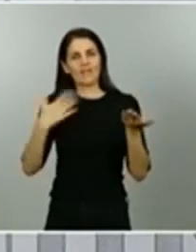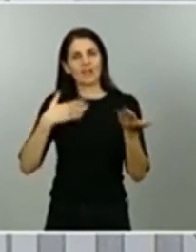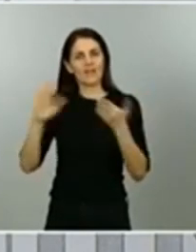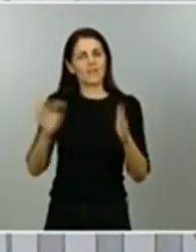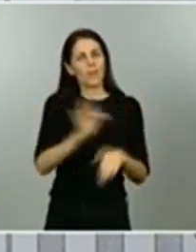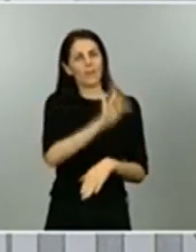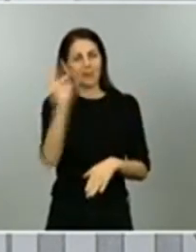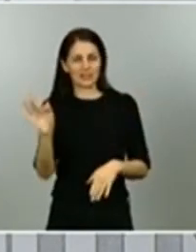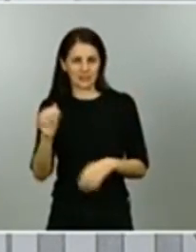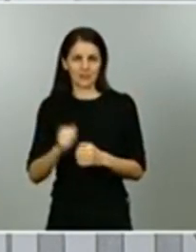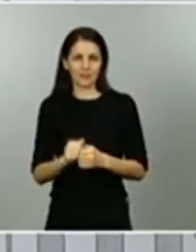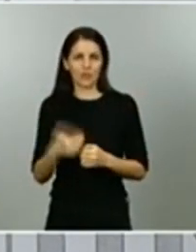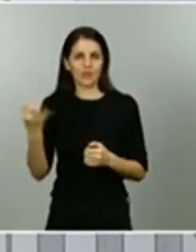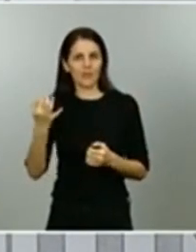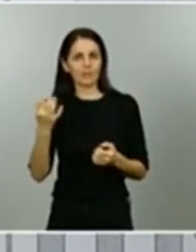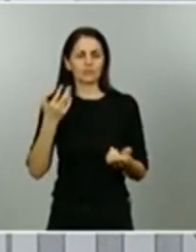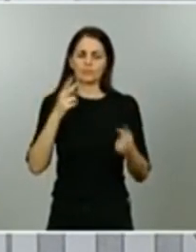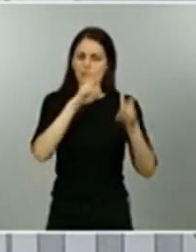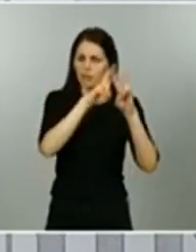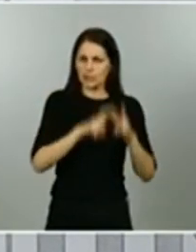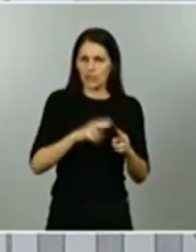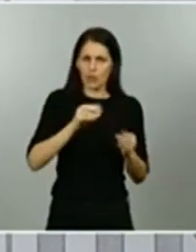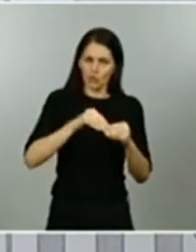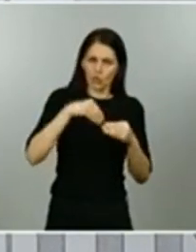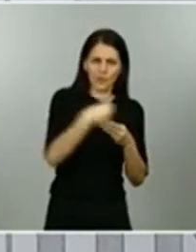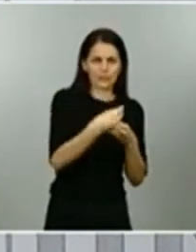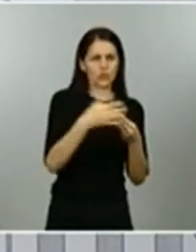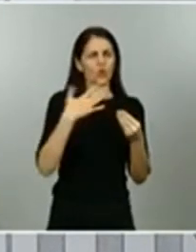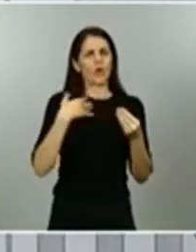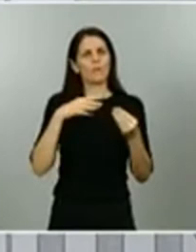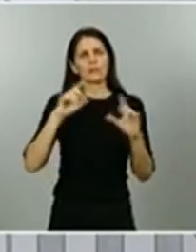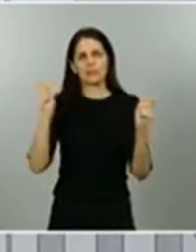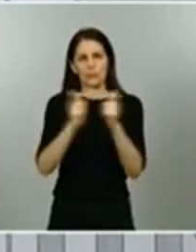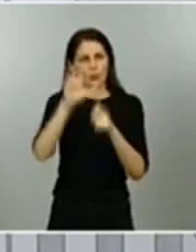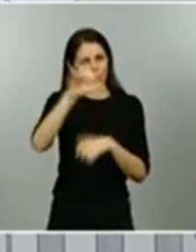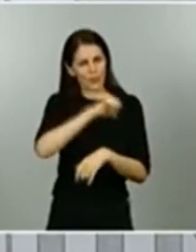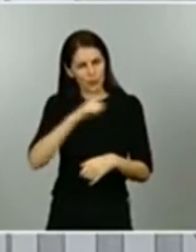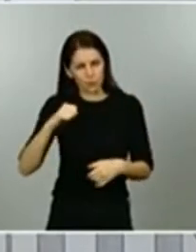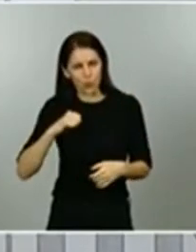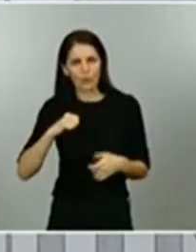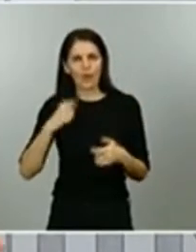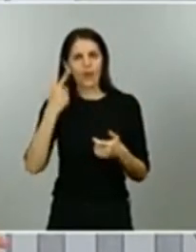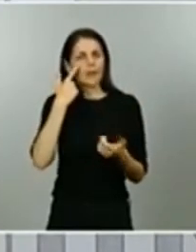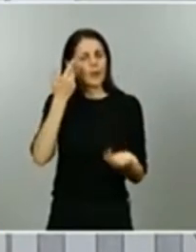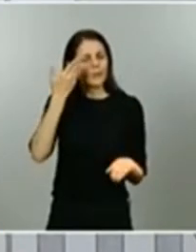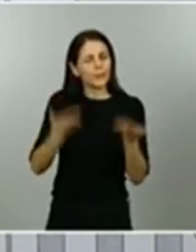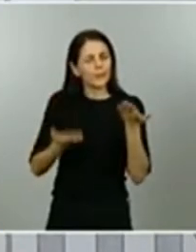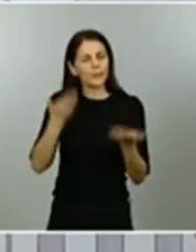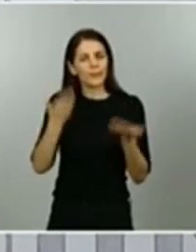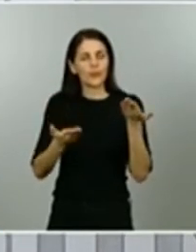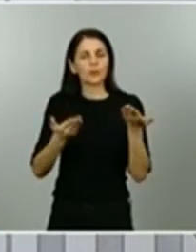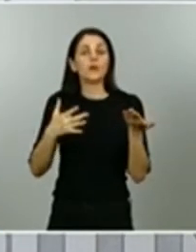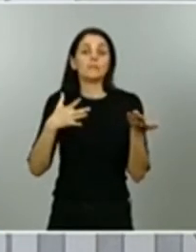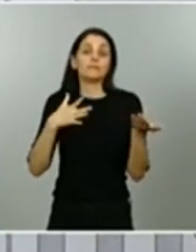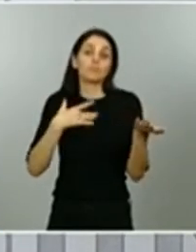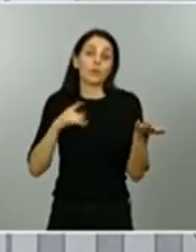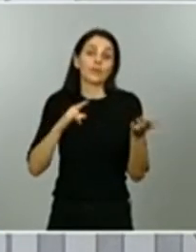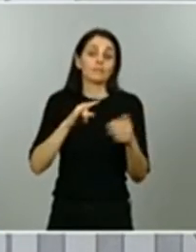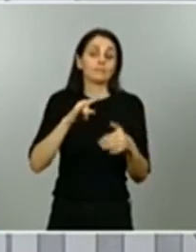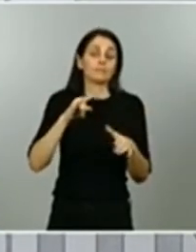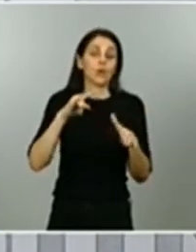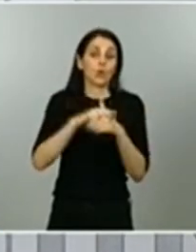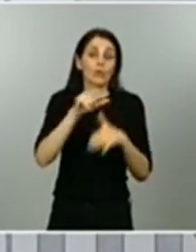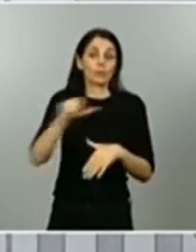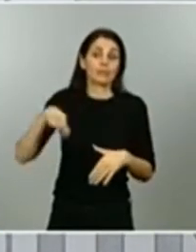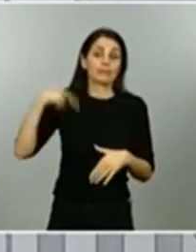documentación y reunirnos bilateralmente con la comunidad autónoma las tomaríamos a finales de semana para que entraran en funcionamiento el próximo lunes a no ser que haya circunstancias excepcionales